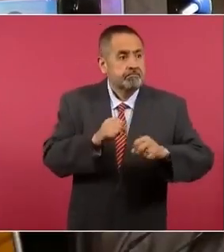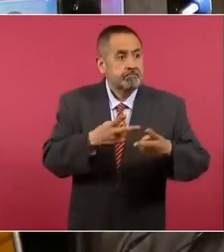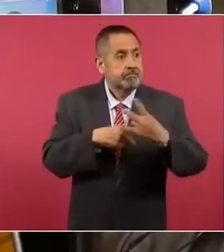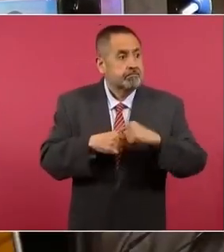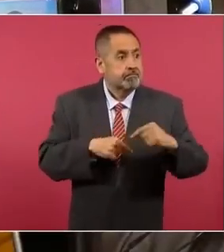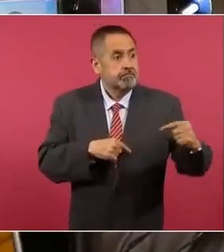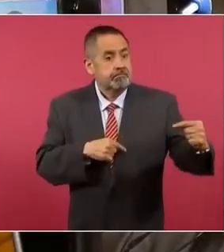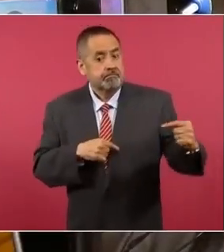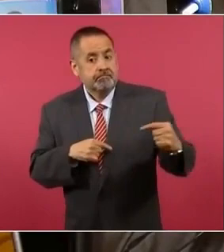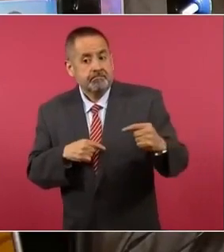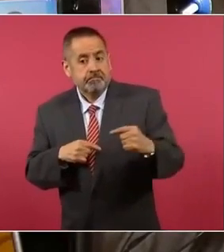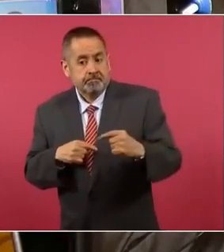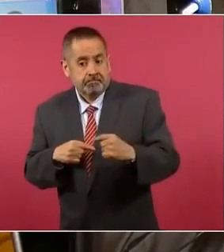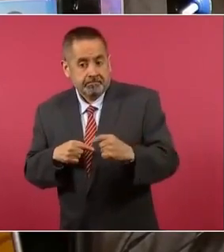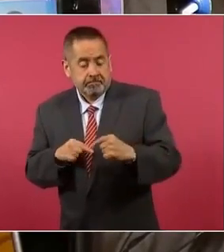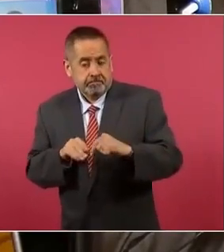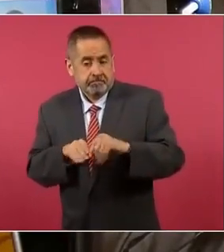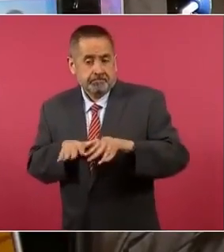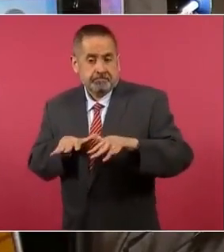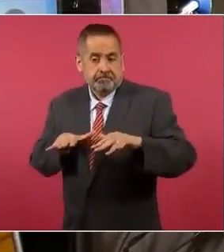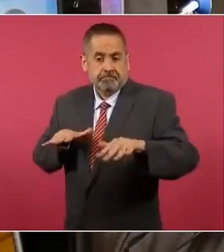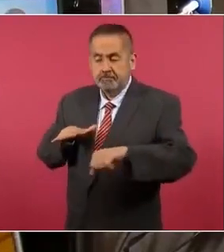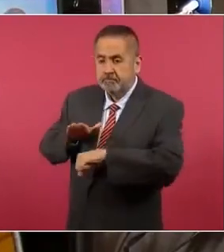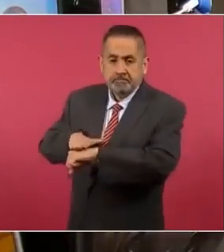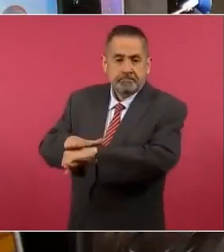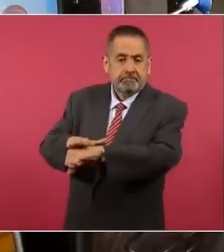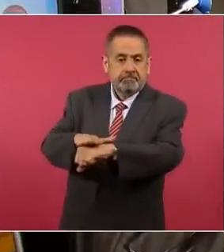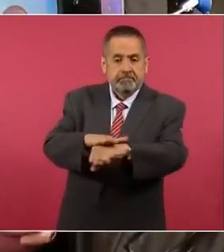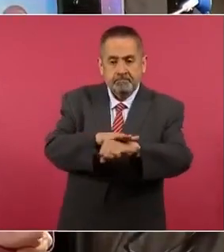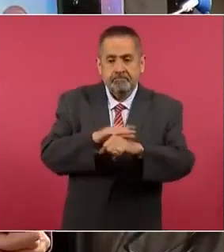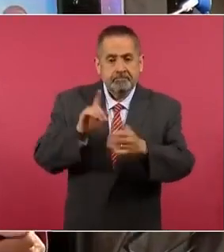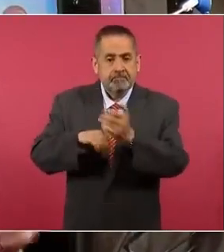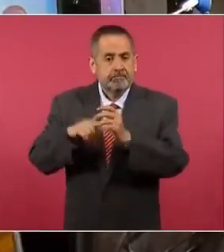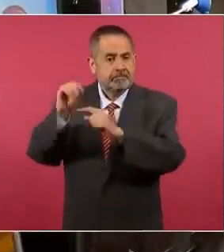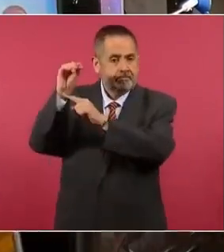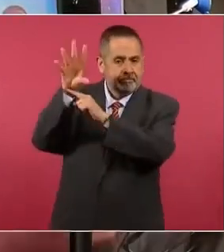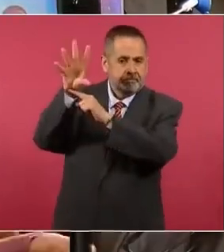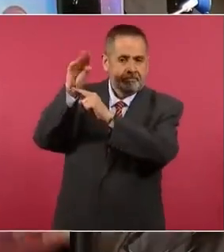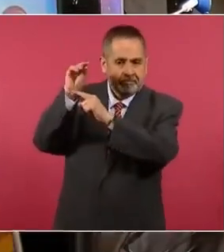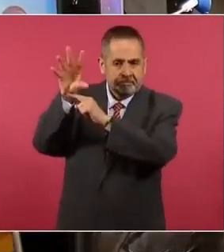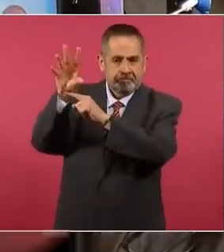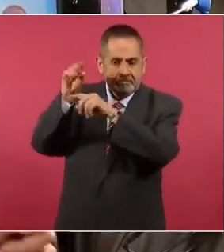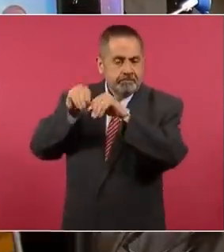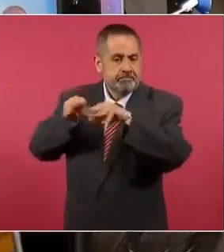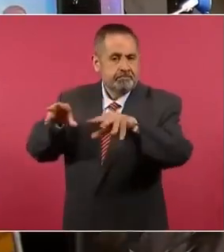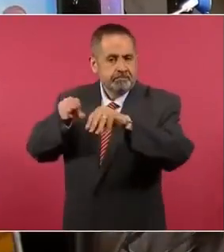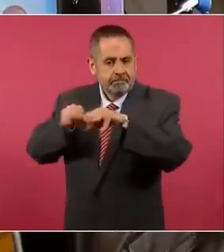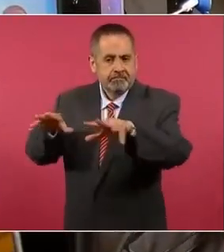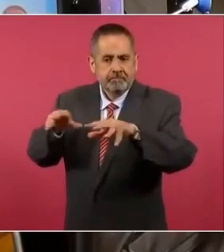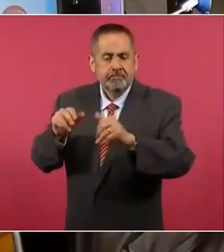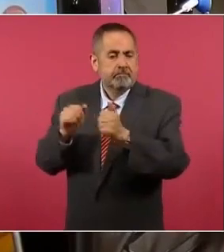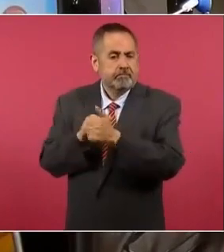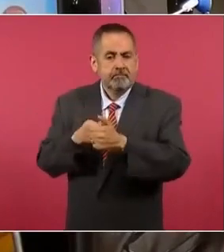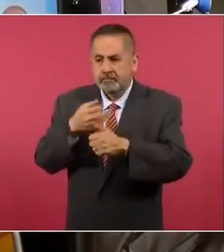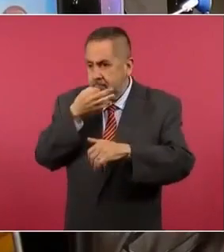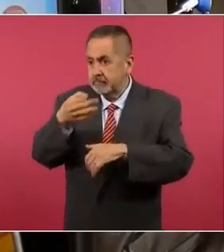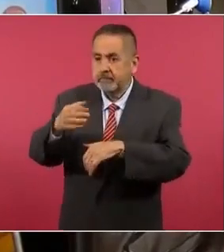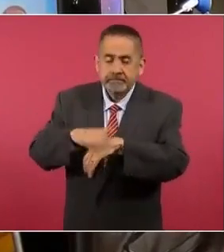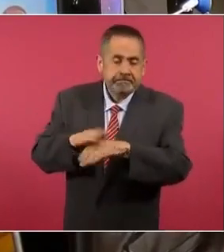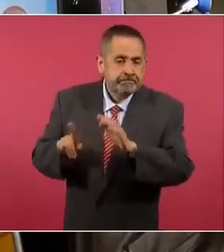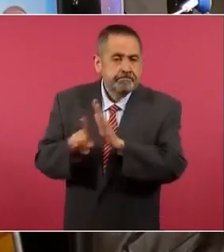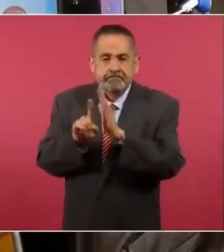directamente, este alertamiento, al sistema de alerta sísmica. Y de ahí se reproduce a través de estos